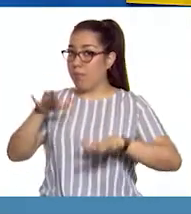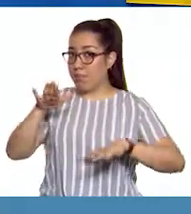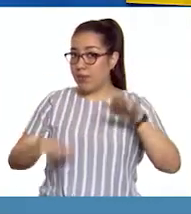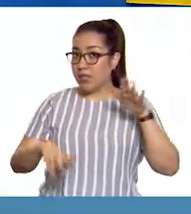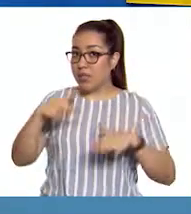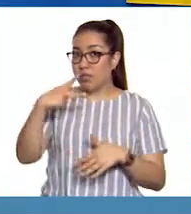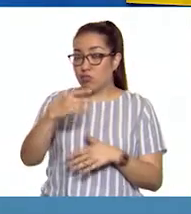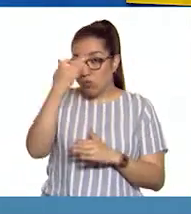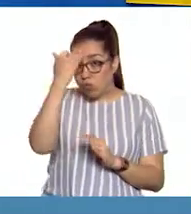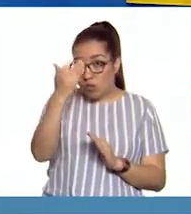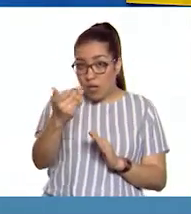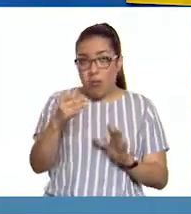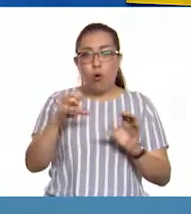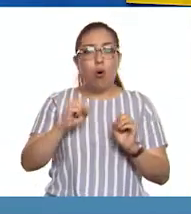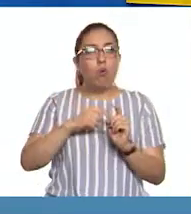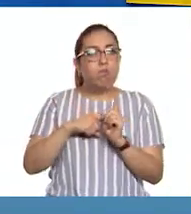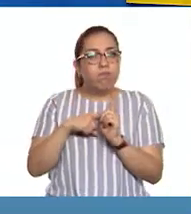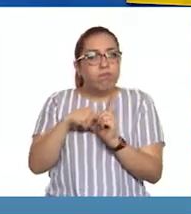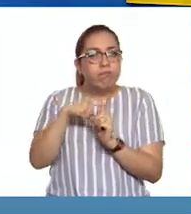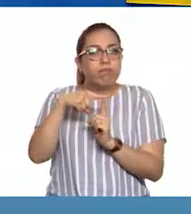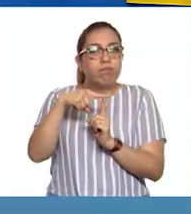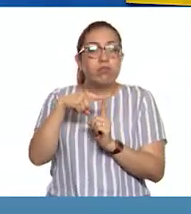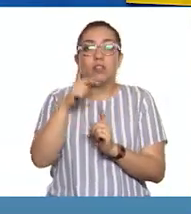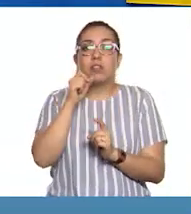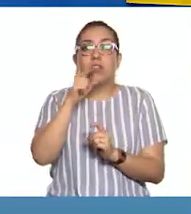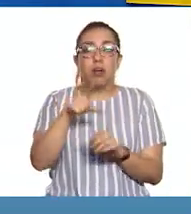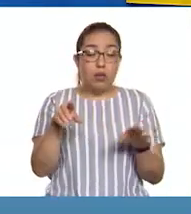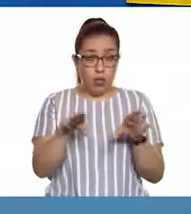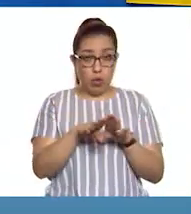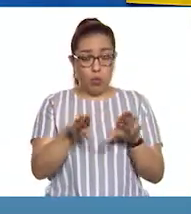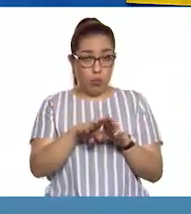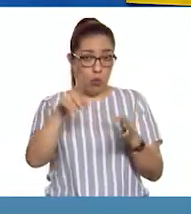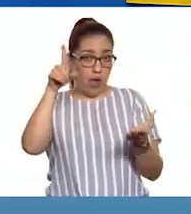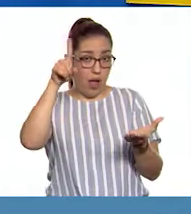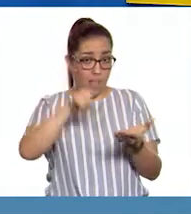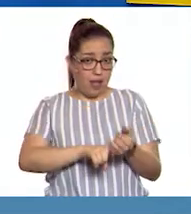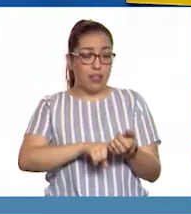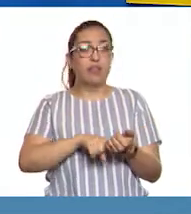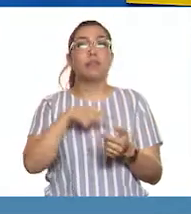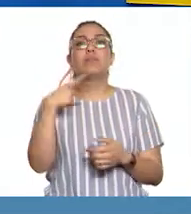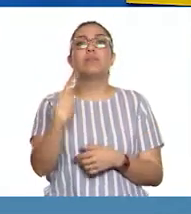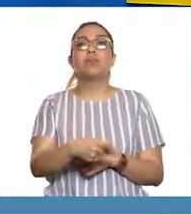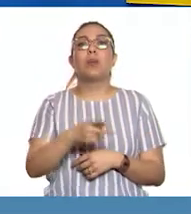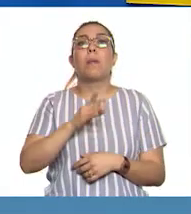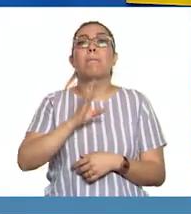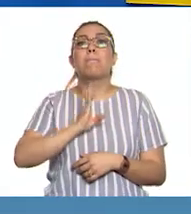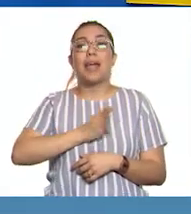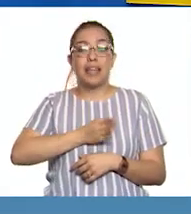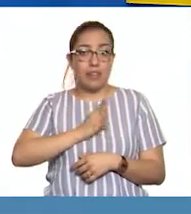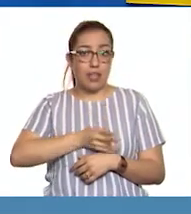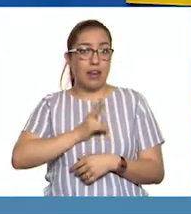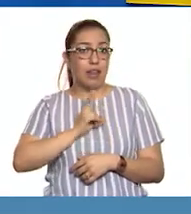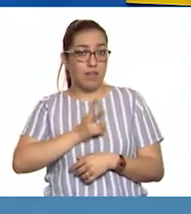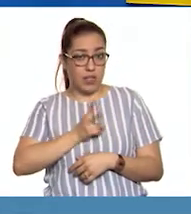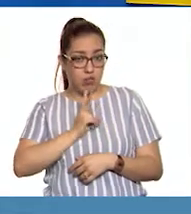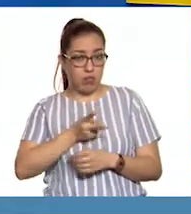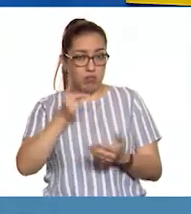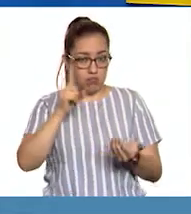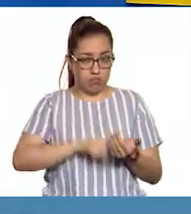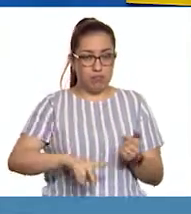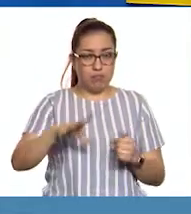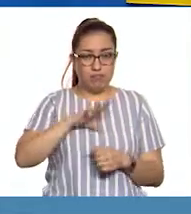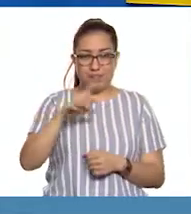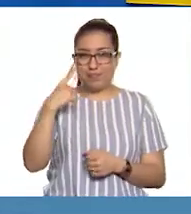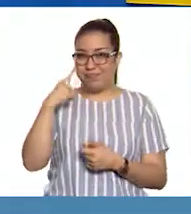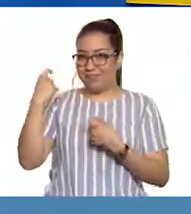tiempo y la acción de hongos y bacterias en su producción. Iniciemos analizando esta imagen.